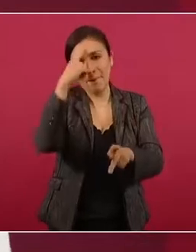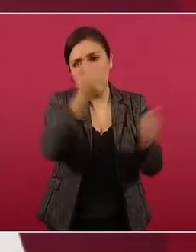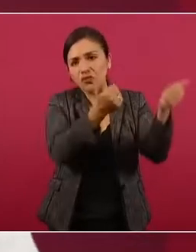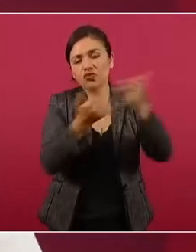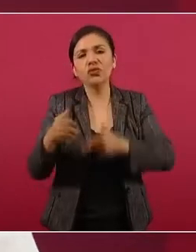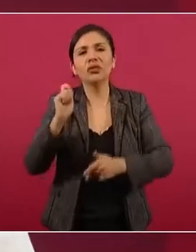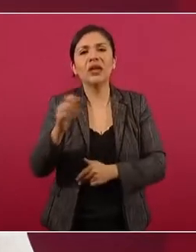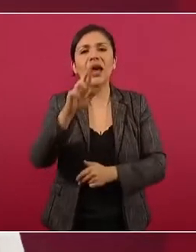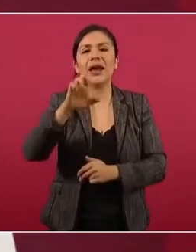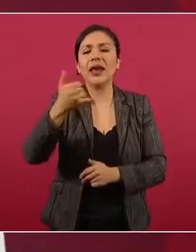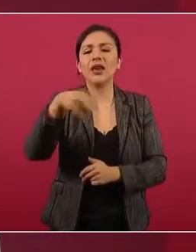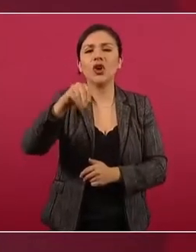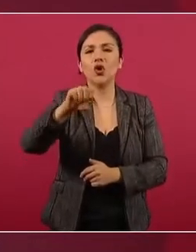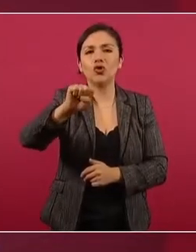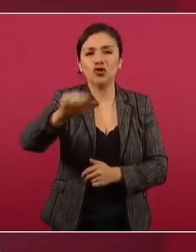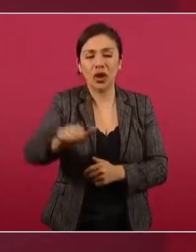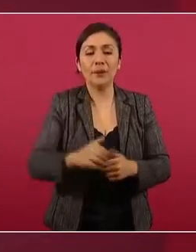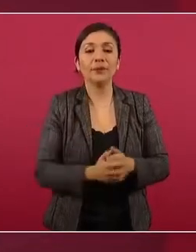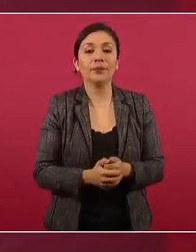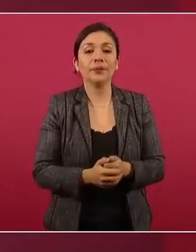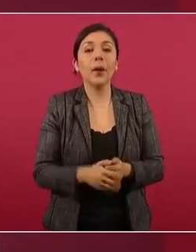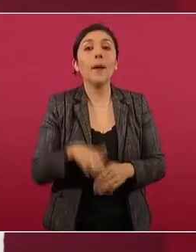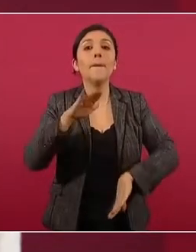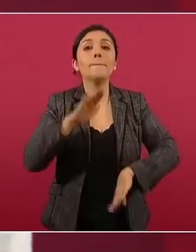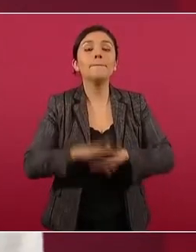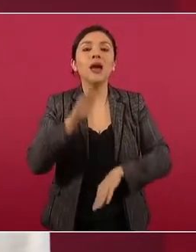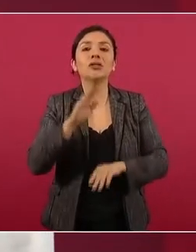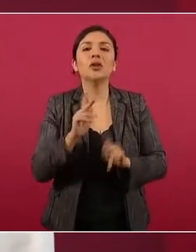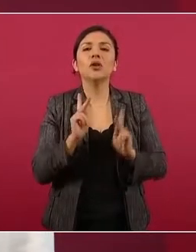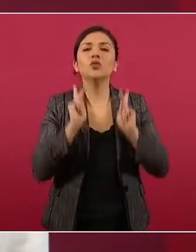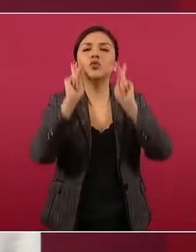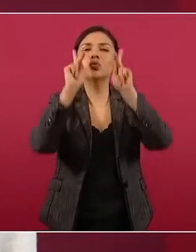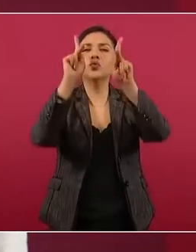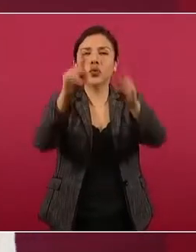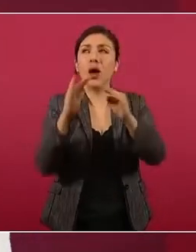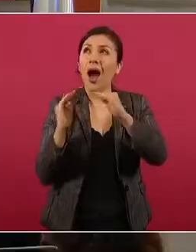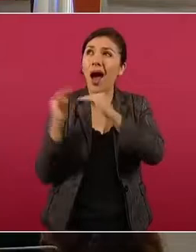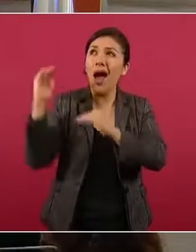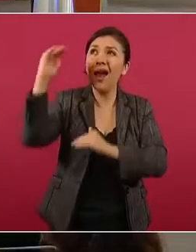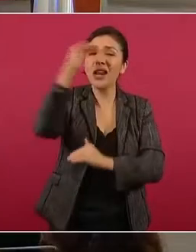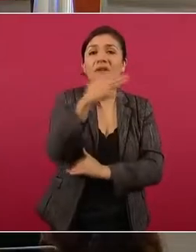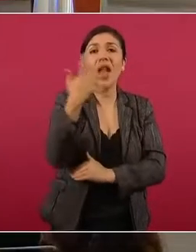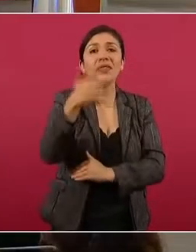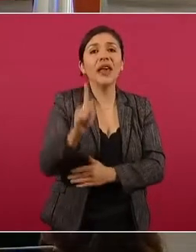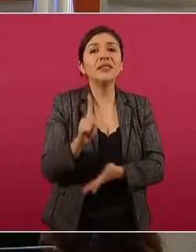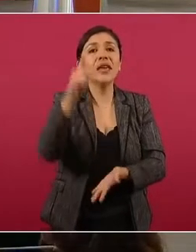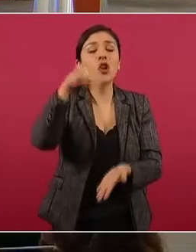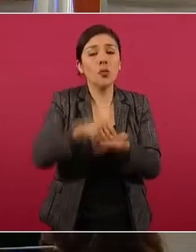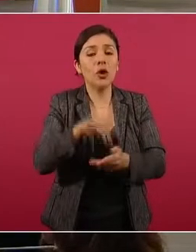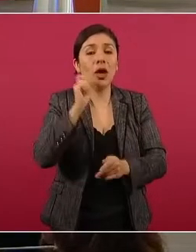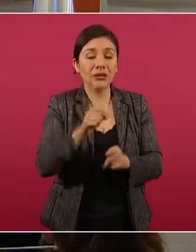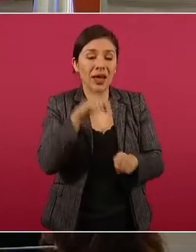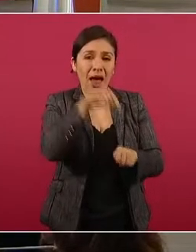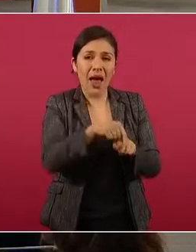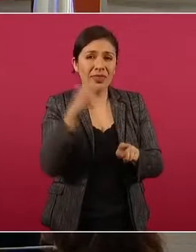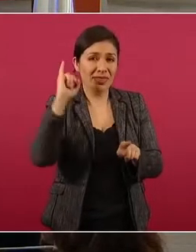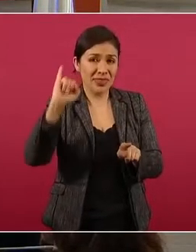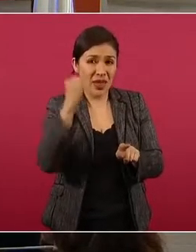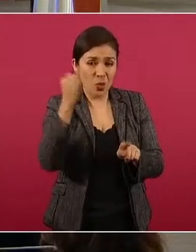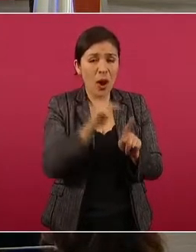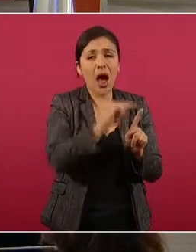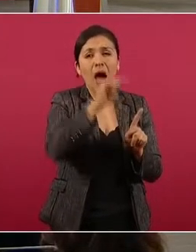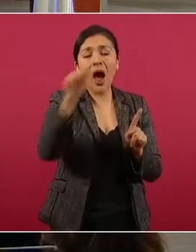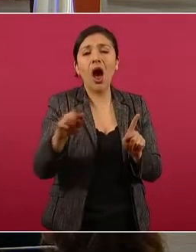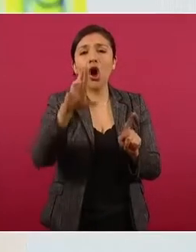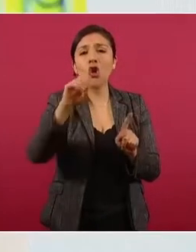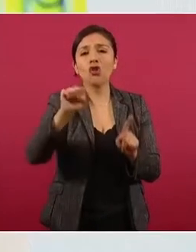Reino Zafar. Una vía elevada de 10 kilómetros del aeropuerto de Tijuana a Rosarito, las nuevas oficinas